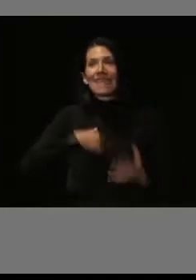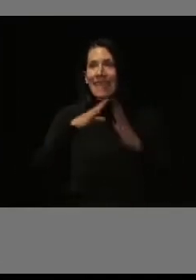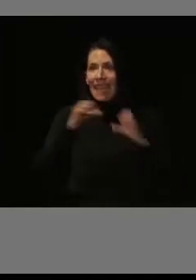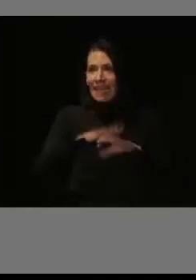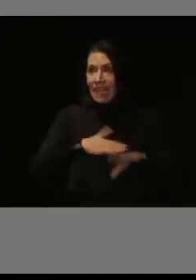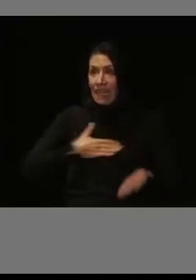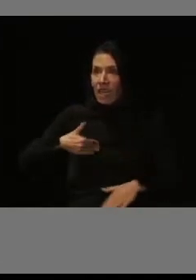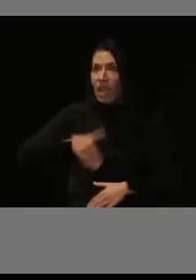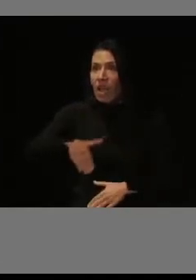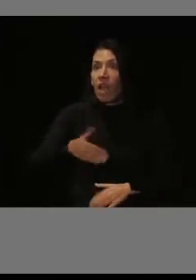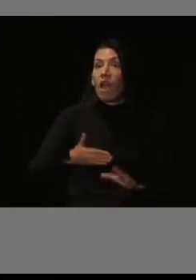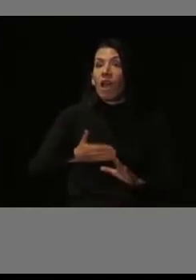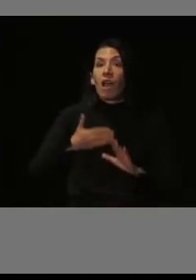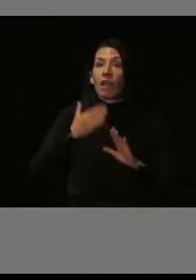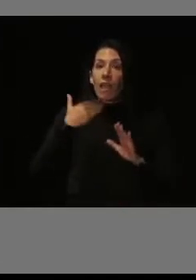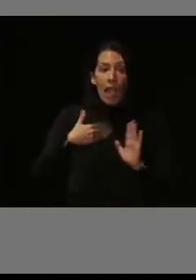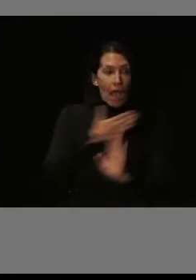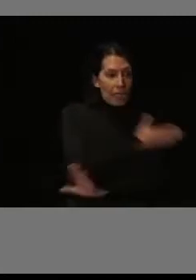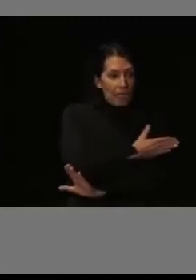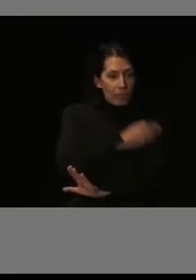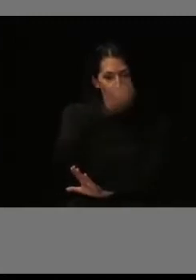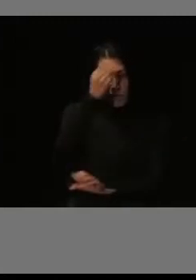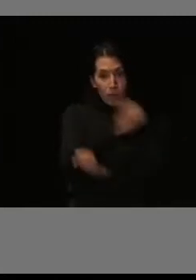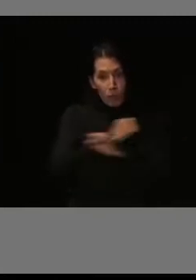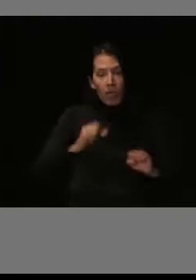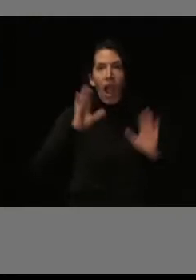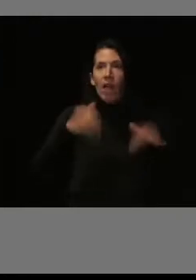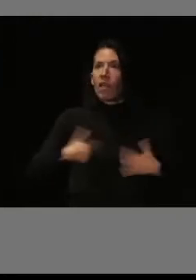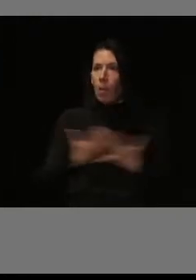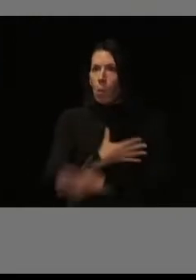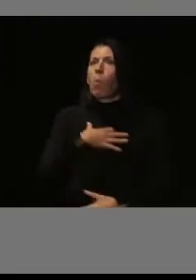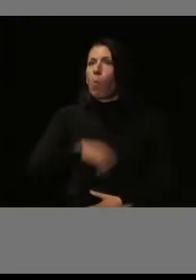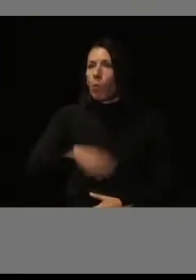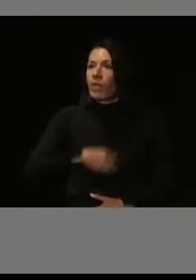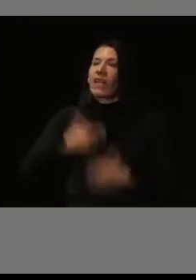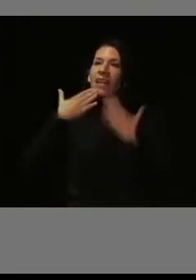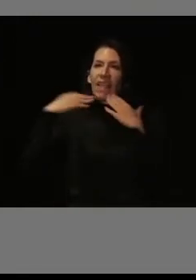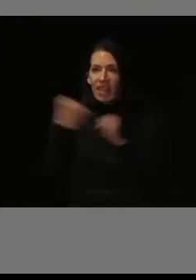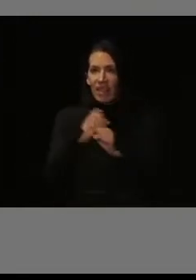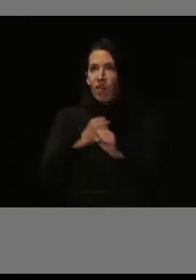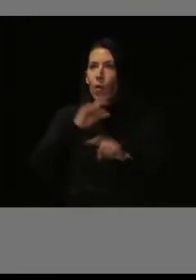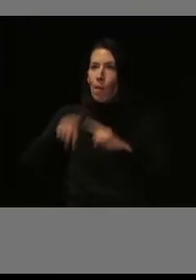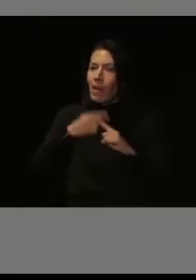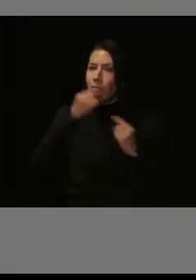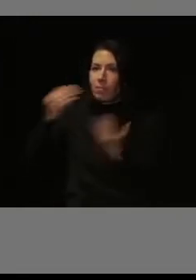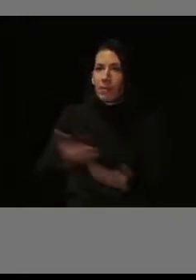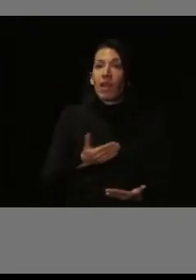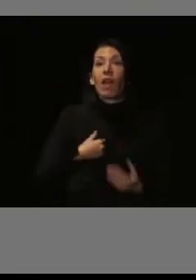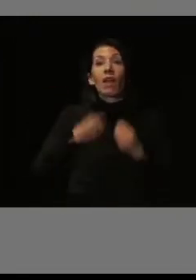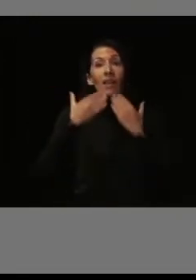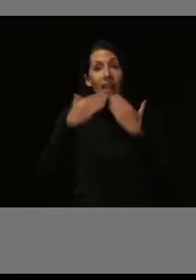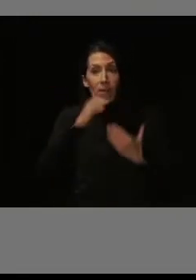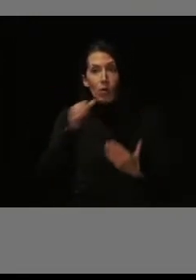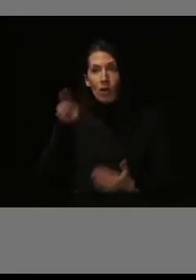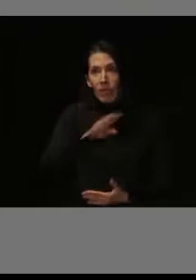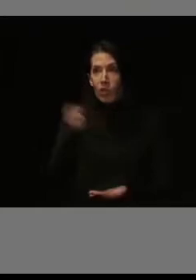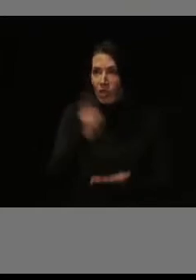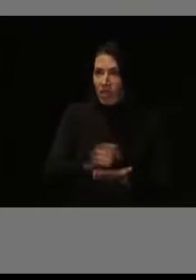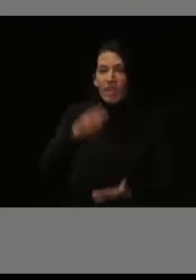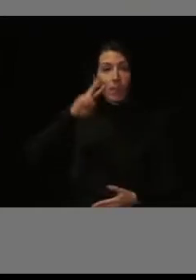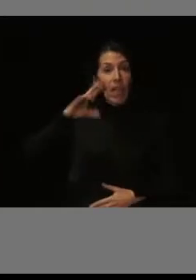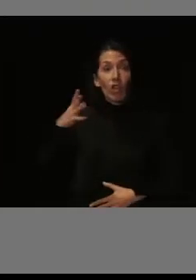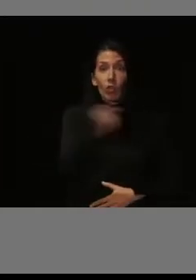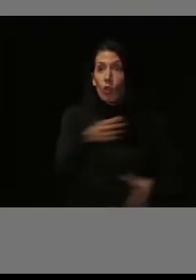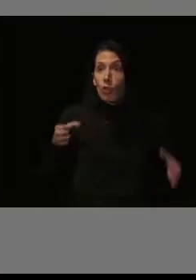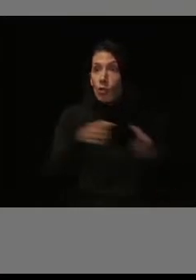ya ven posible gracias a la gran acogida y el buen trabajo que habéis realizado con ellos. Muchas gracias por repetir esta experiencia otro año más, de parte de todos los profesionales,